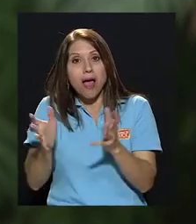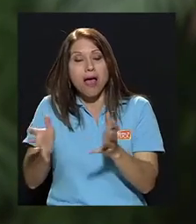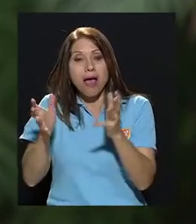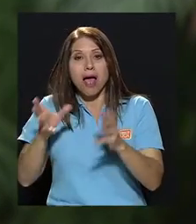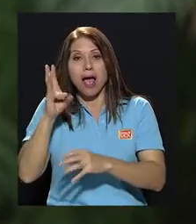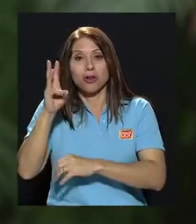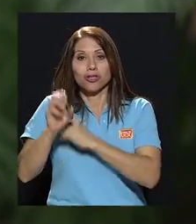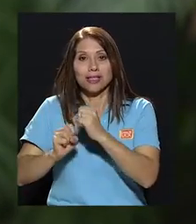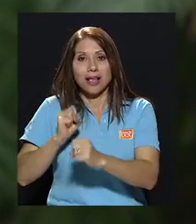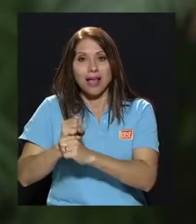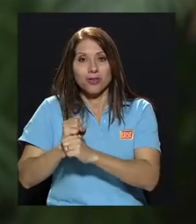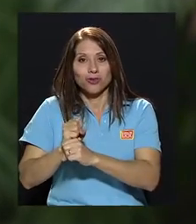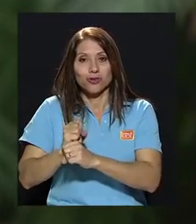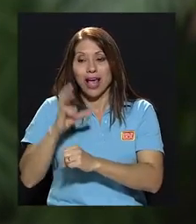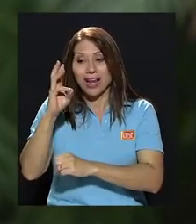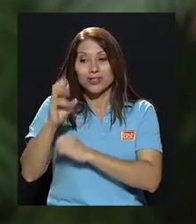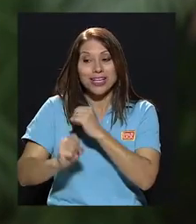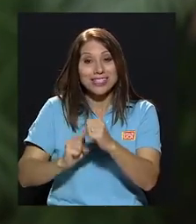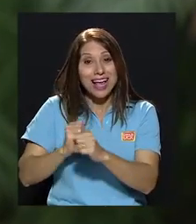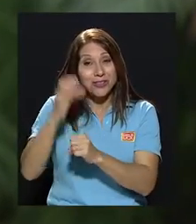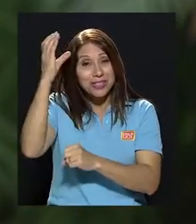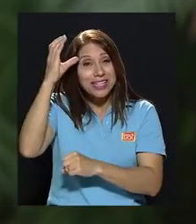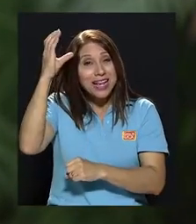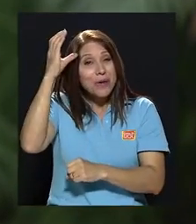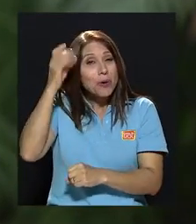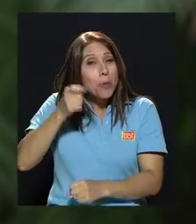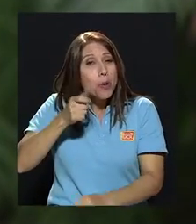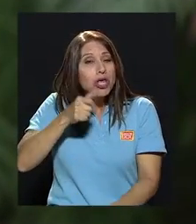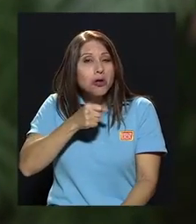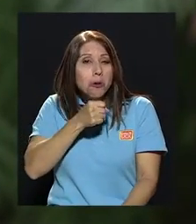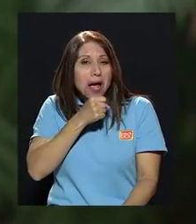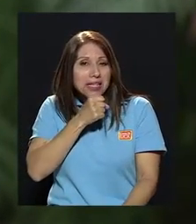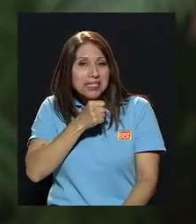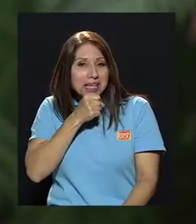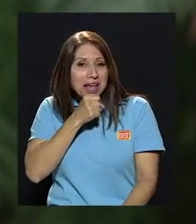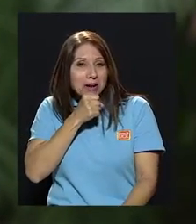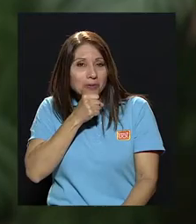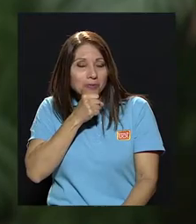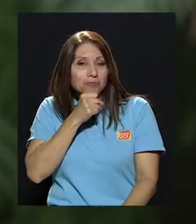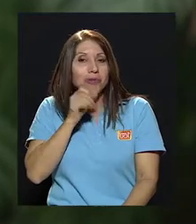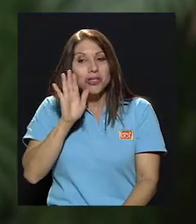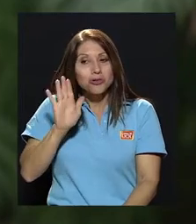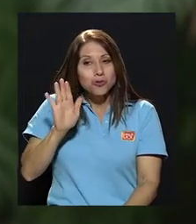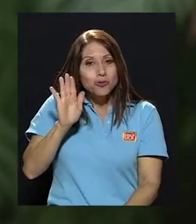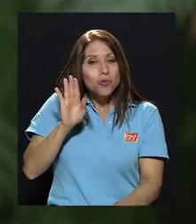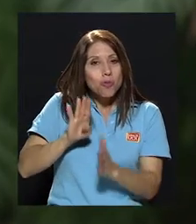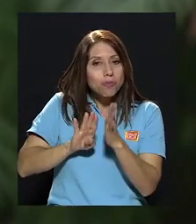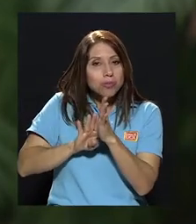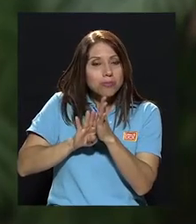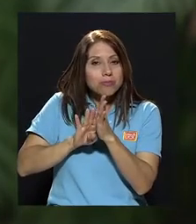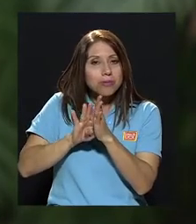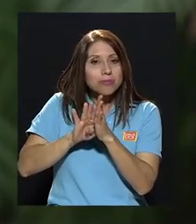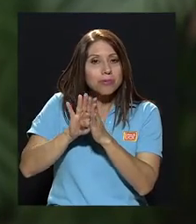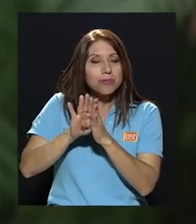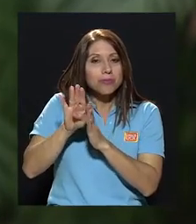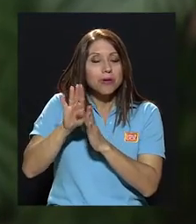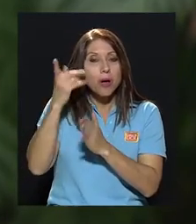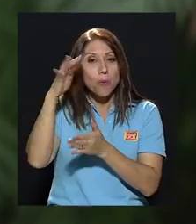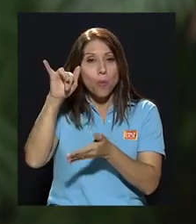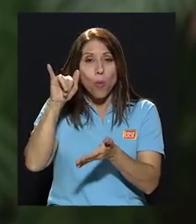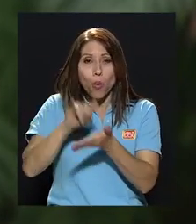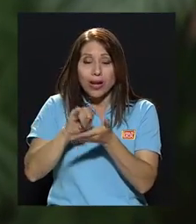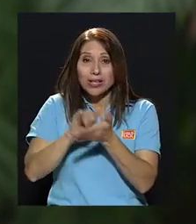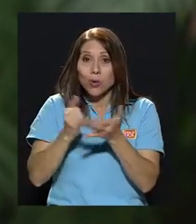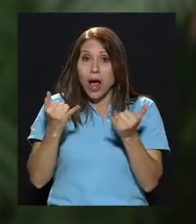el cerebro ya es un poquito anciano, desde el punto de vista neurológico, de su crecimiento y desarrollo. Por eso es que